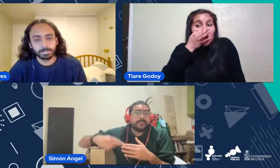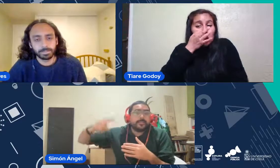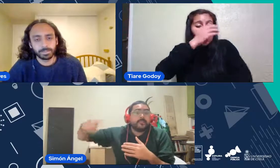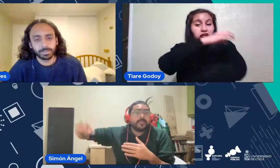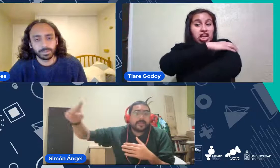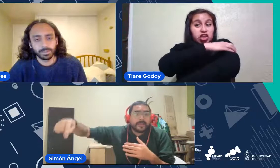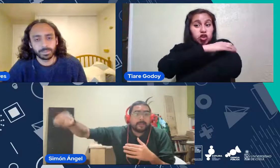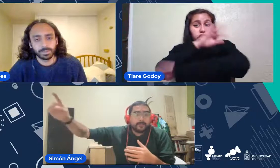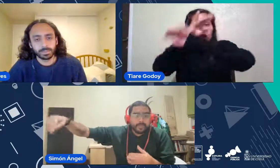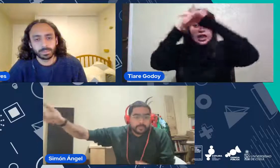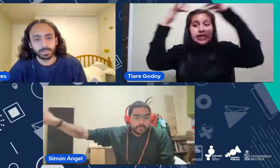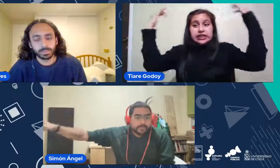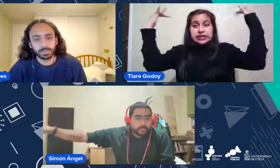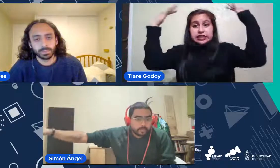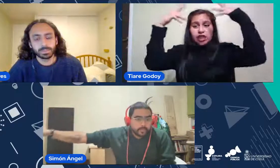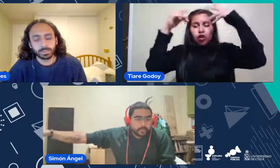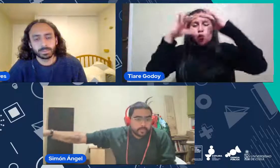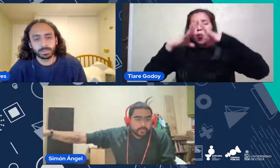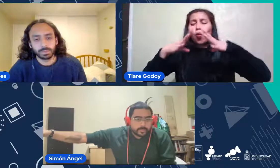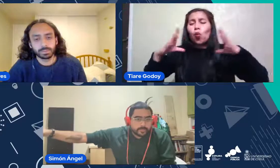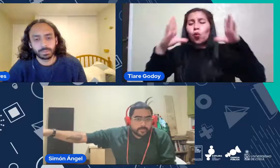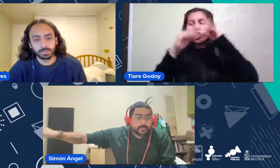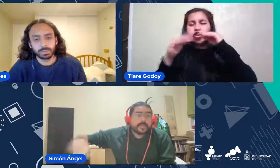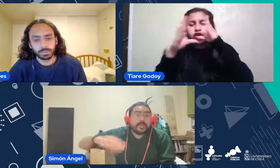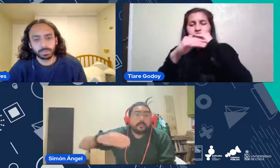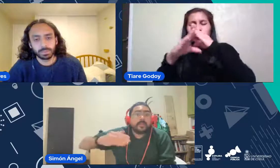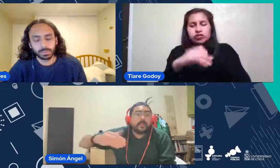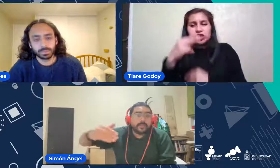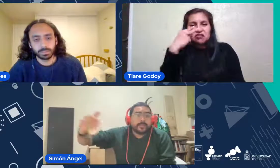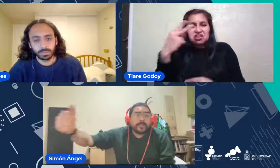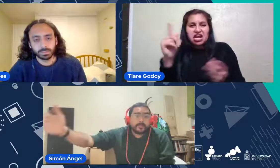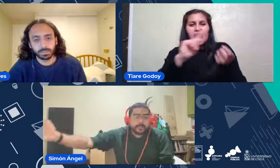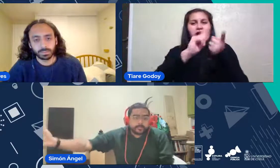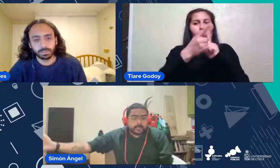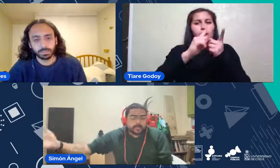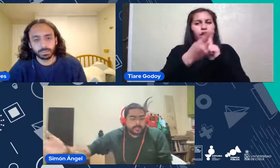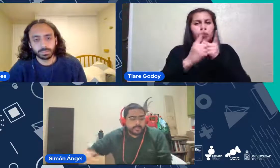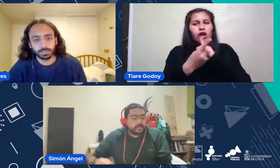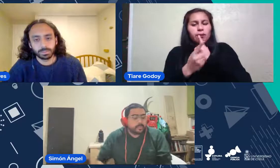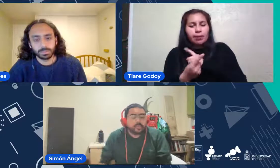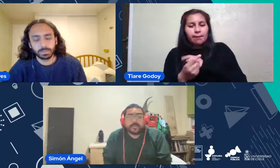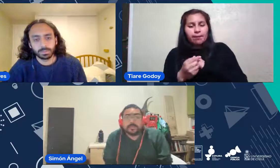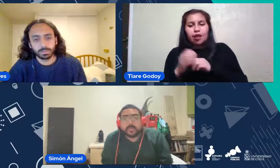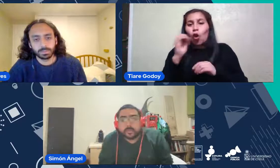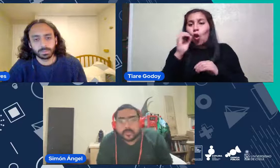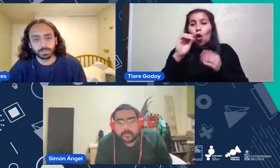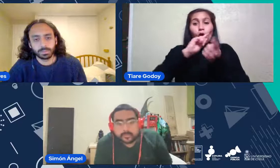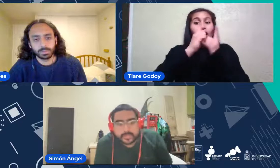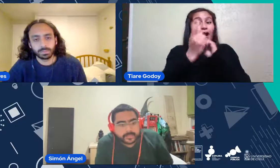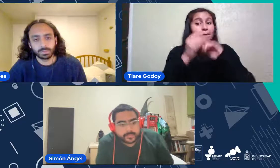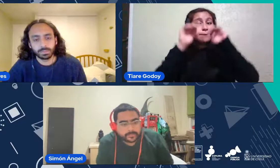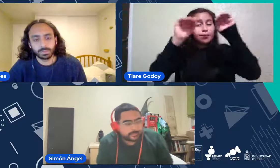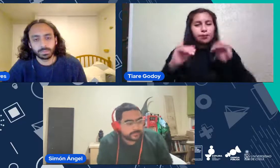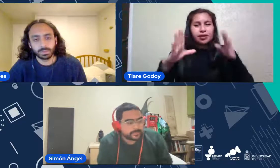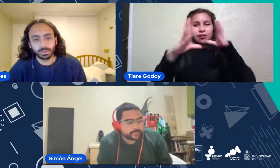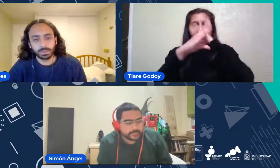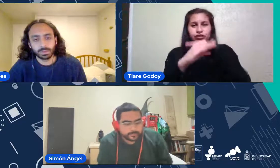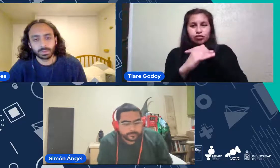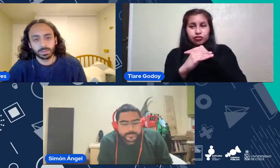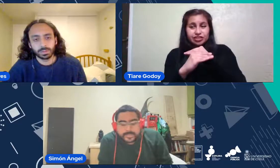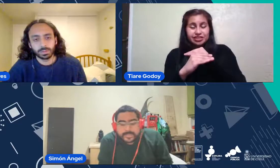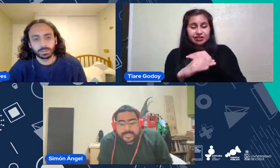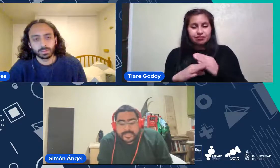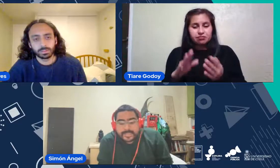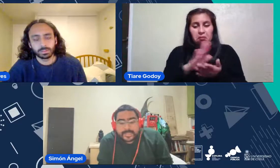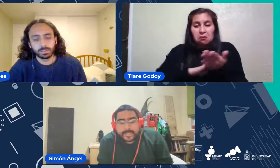Necesitamos Ver Que Cambia Noche A Noche O Que Cambia Durante La Misma Noche En Algunos Casos Como Para Los Planetas Extrasolares